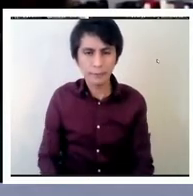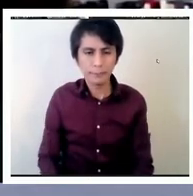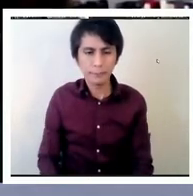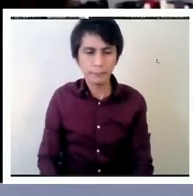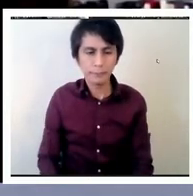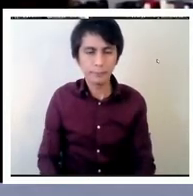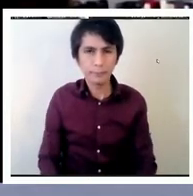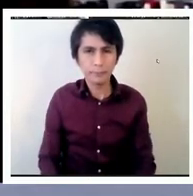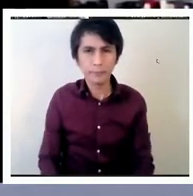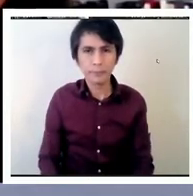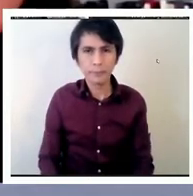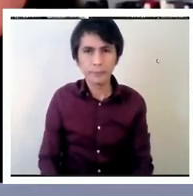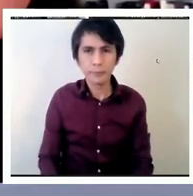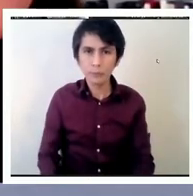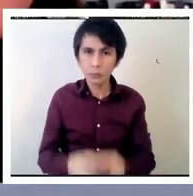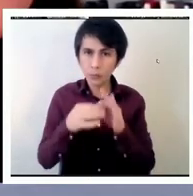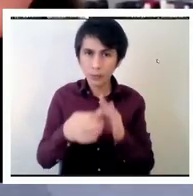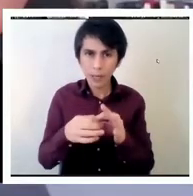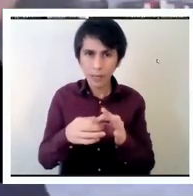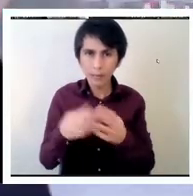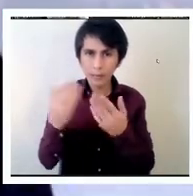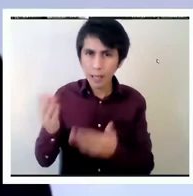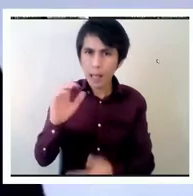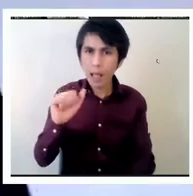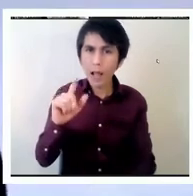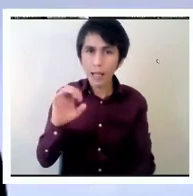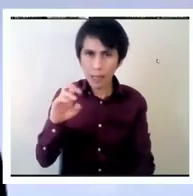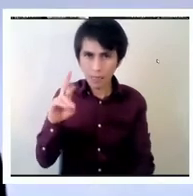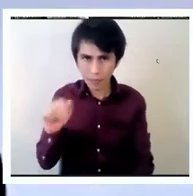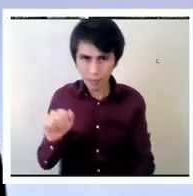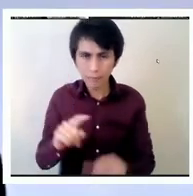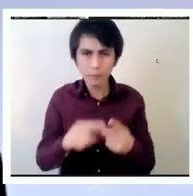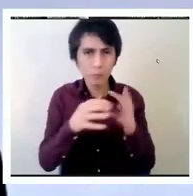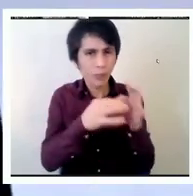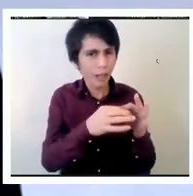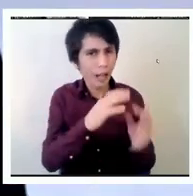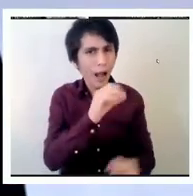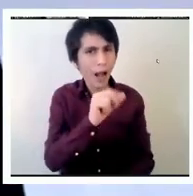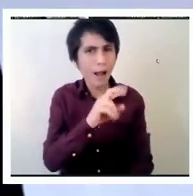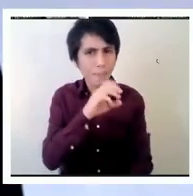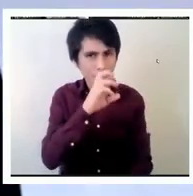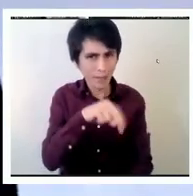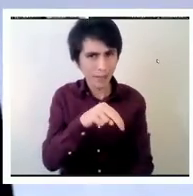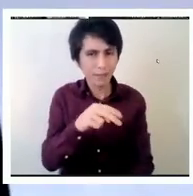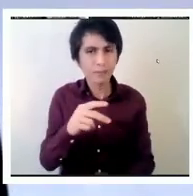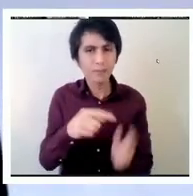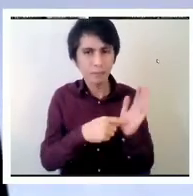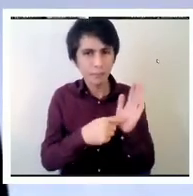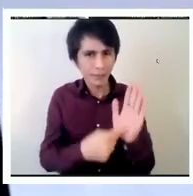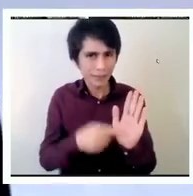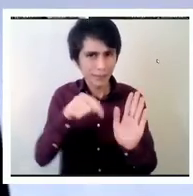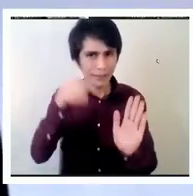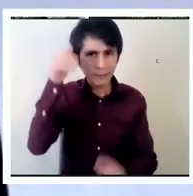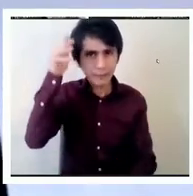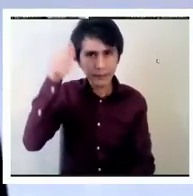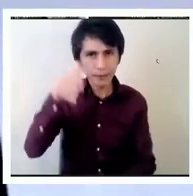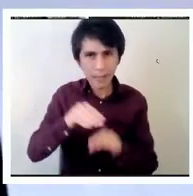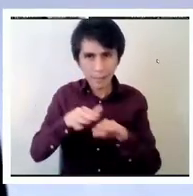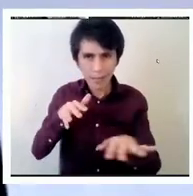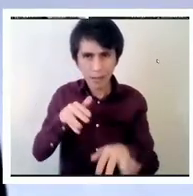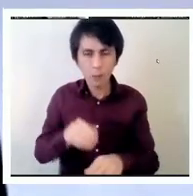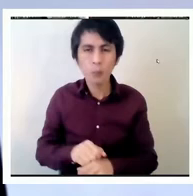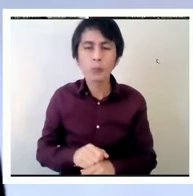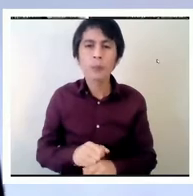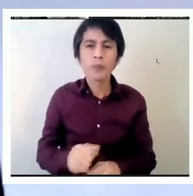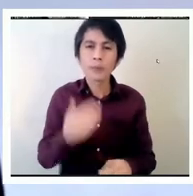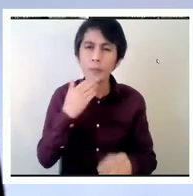Muchas gracias, Alejandra. Muchas gracias, Carmen, por la presentación del seminario. Y muchas gracias de nuevo a